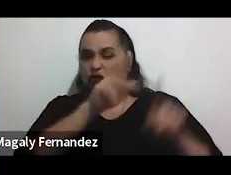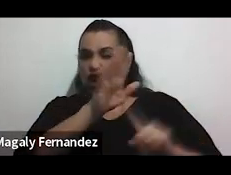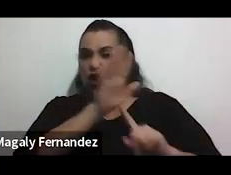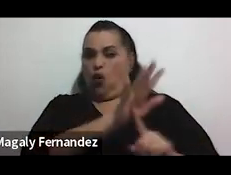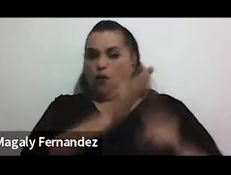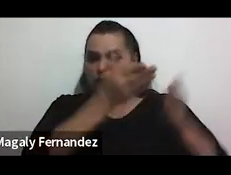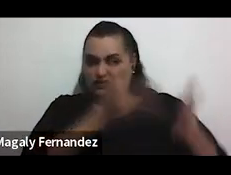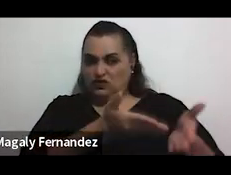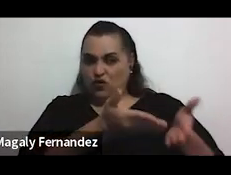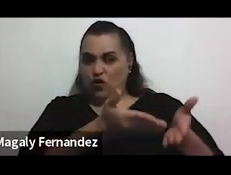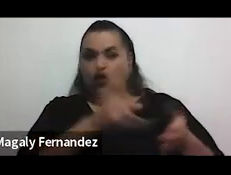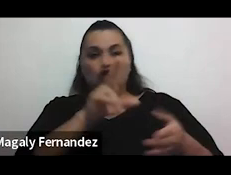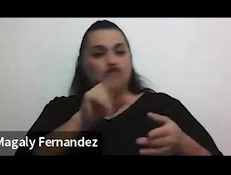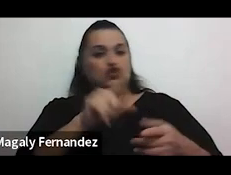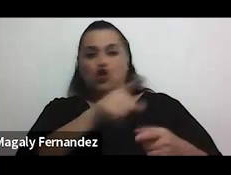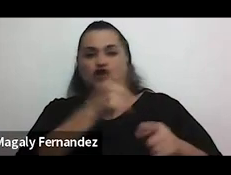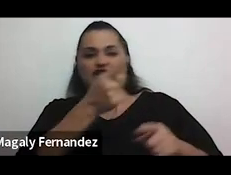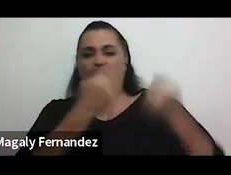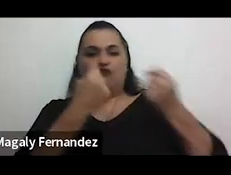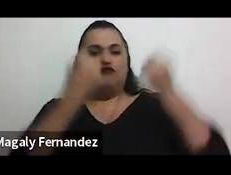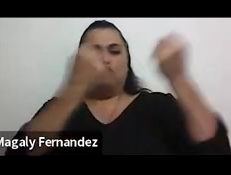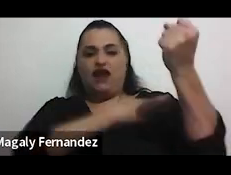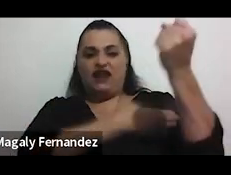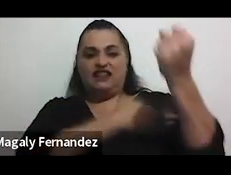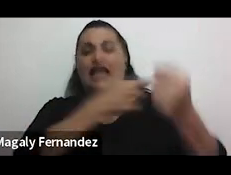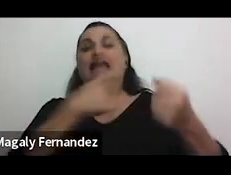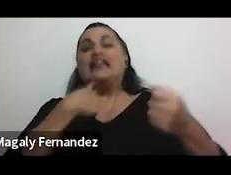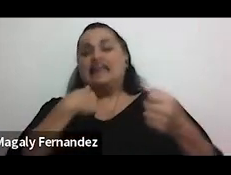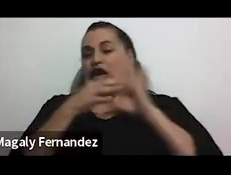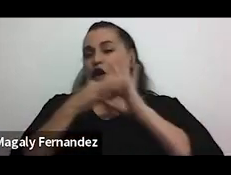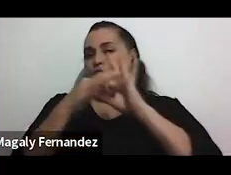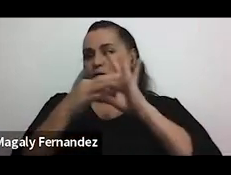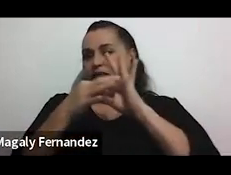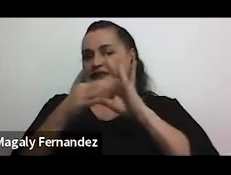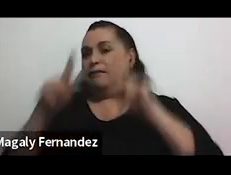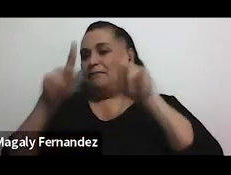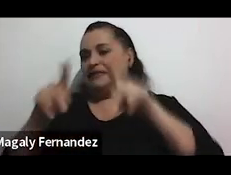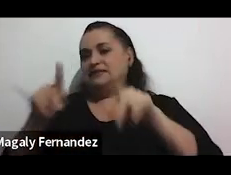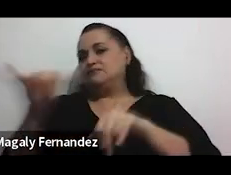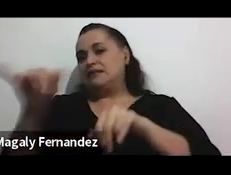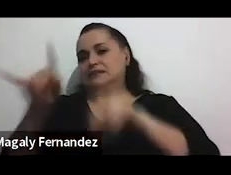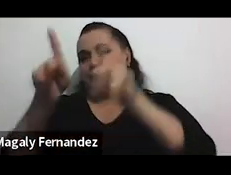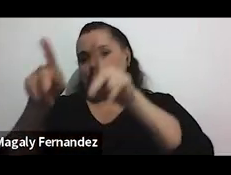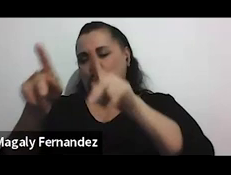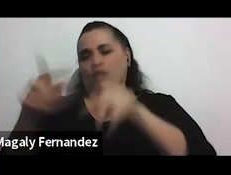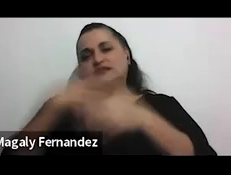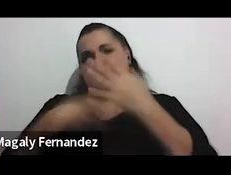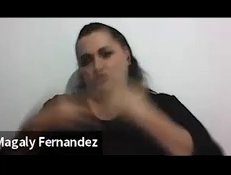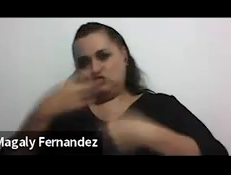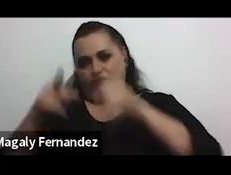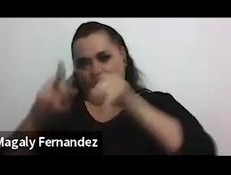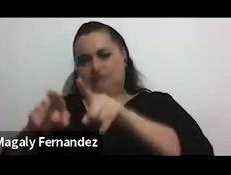fuerte si no tuviese cómplices entre los propios oprimidos con esto cerraría les agradezco